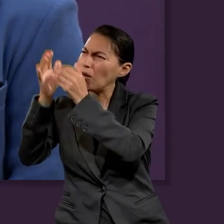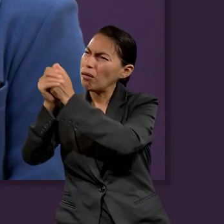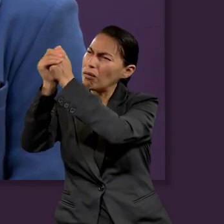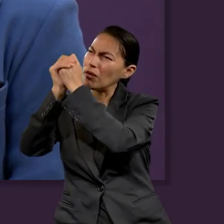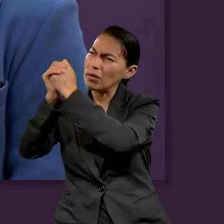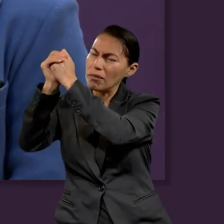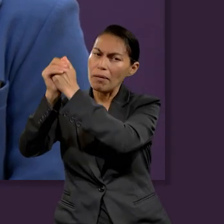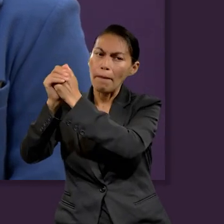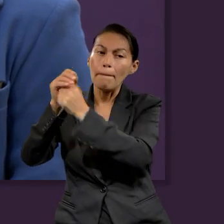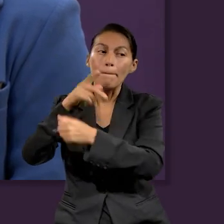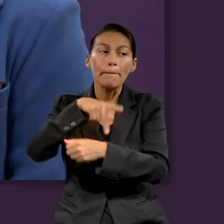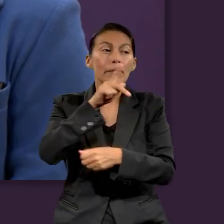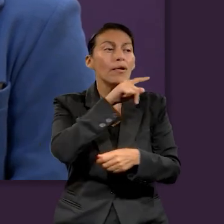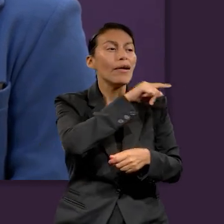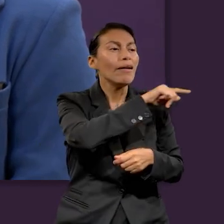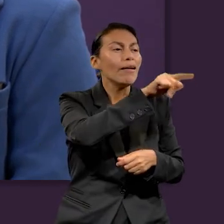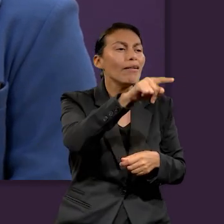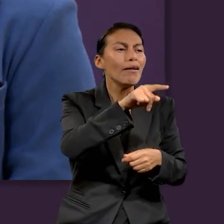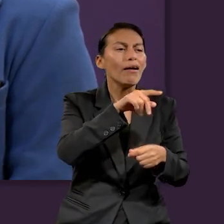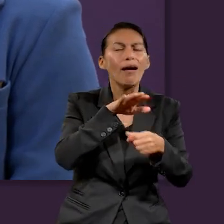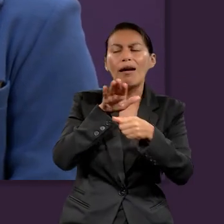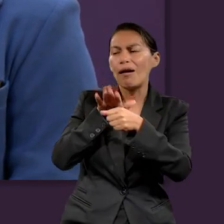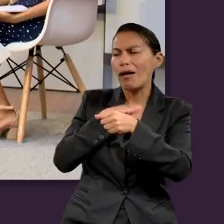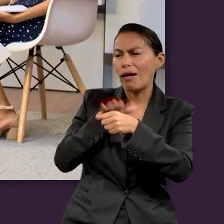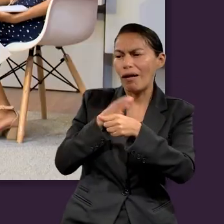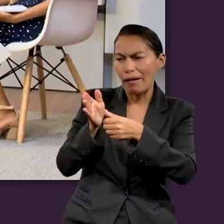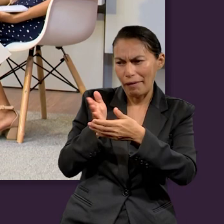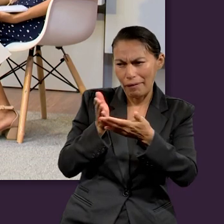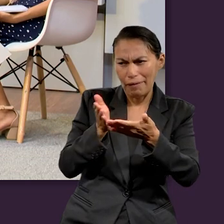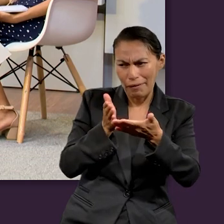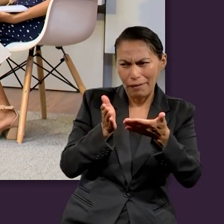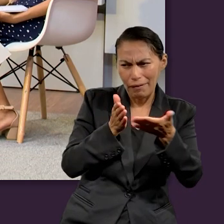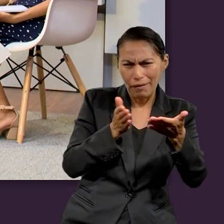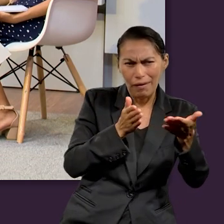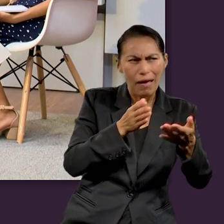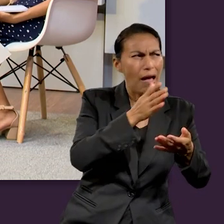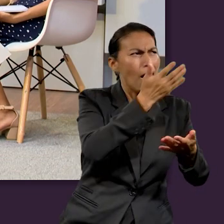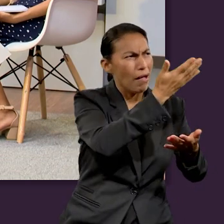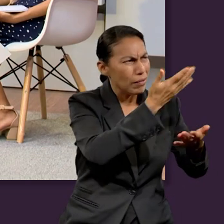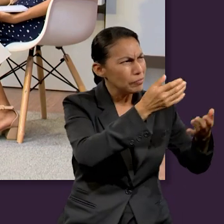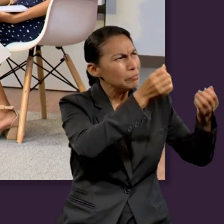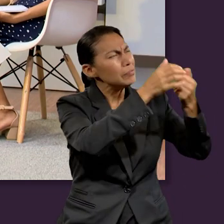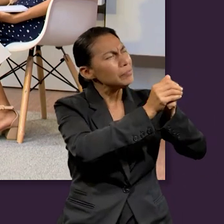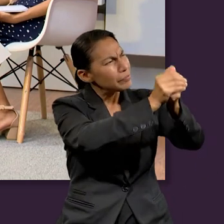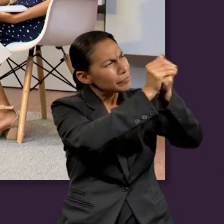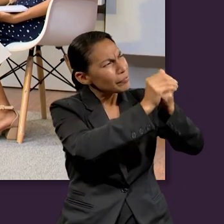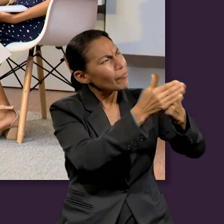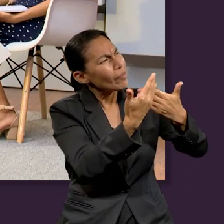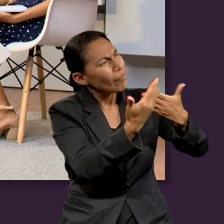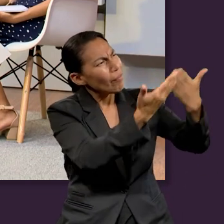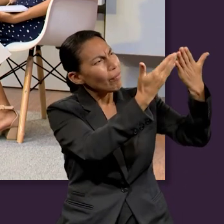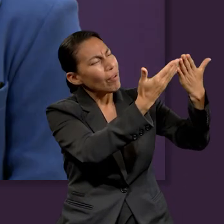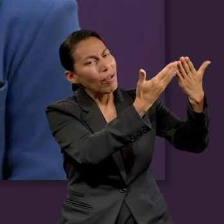Pero ellos eran persuadidos a adorar al sol a través del día de reposo de él. O sea, en vez que ellos fueran un ejemplo